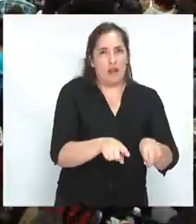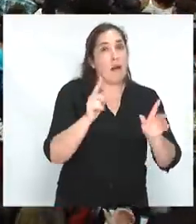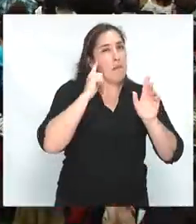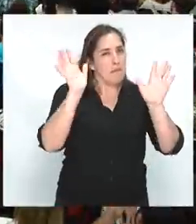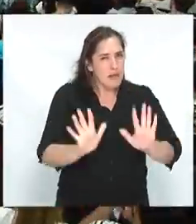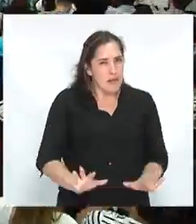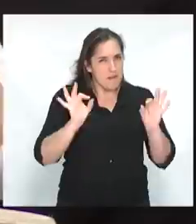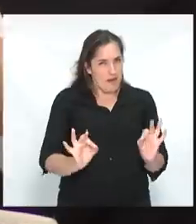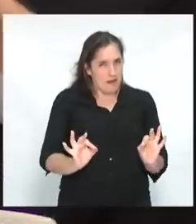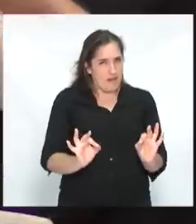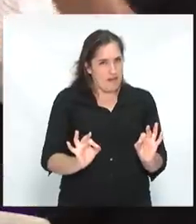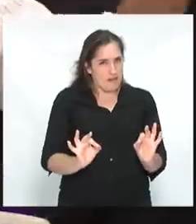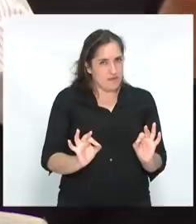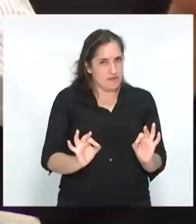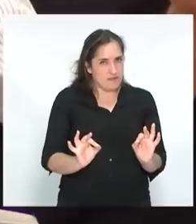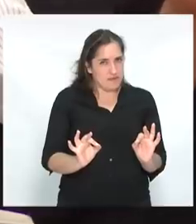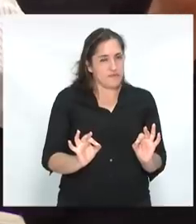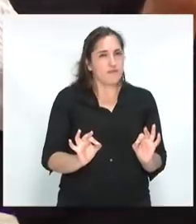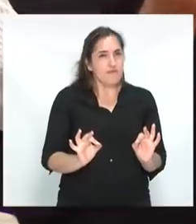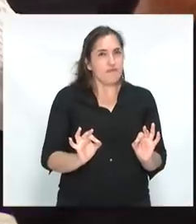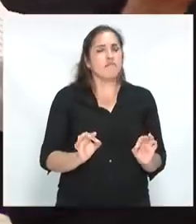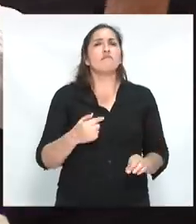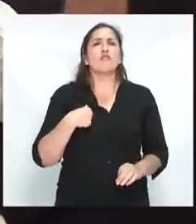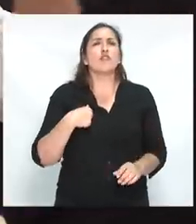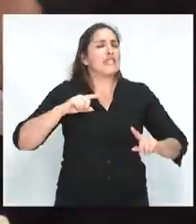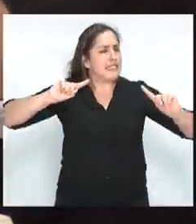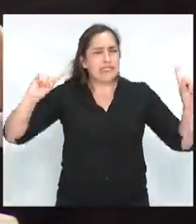Yo quiero resumir en ocho logros,